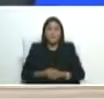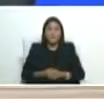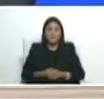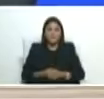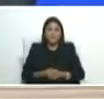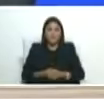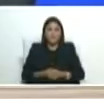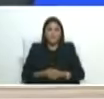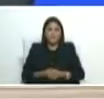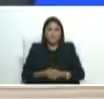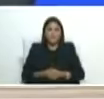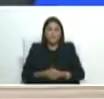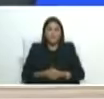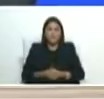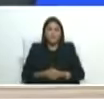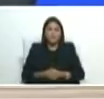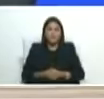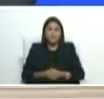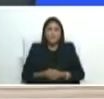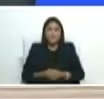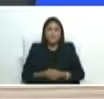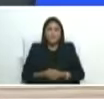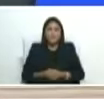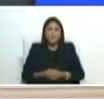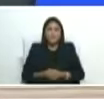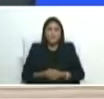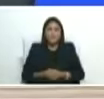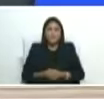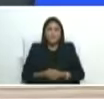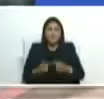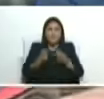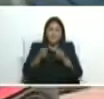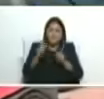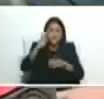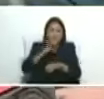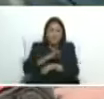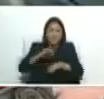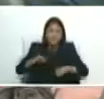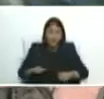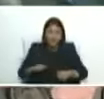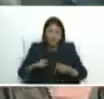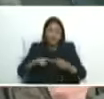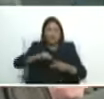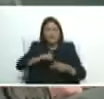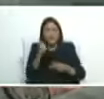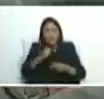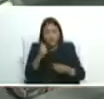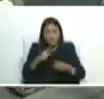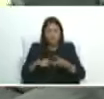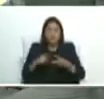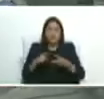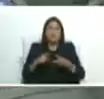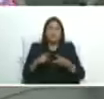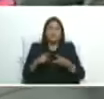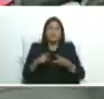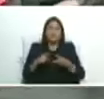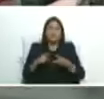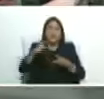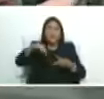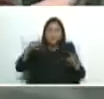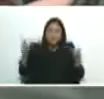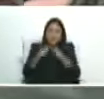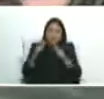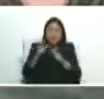nuestros oficiales de la Fuerza Armada de las policías con este Consejo de